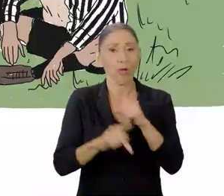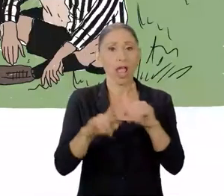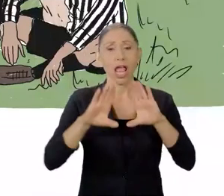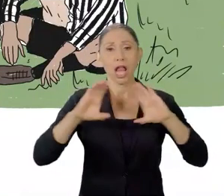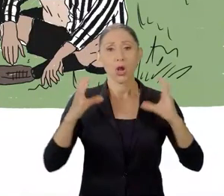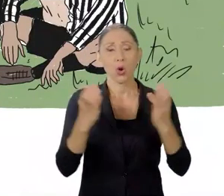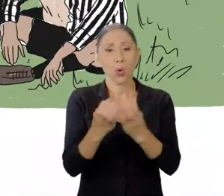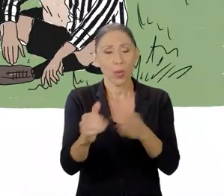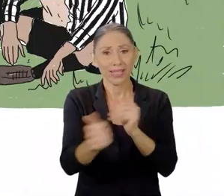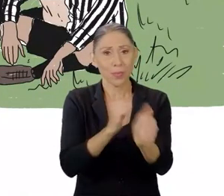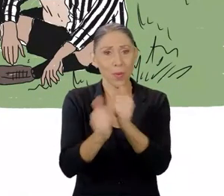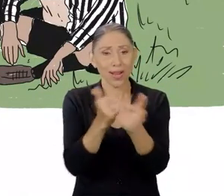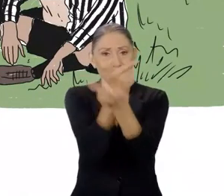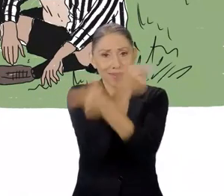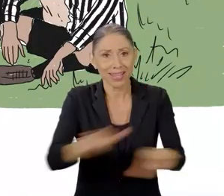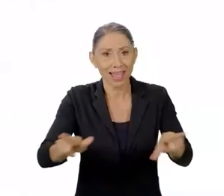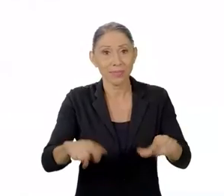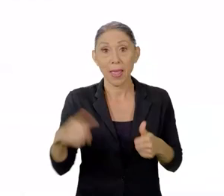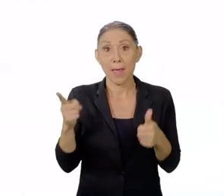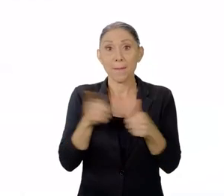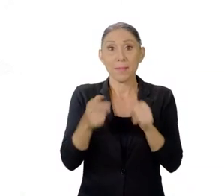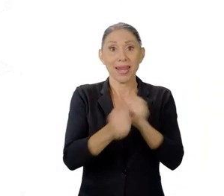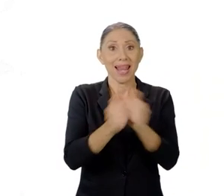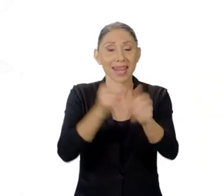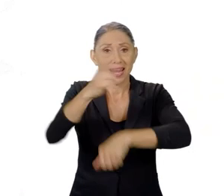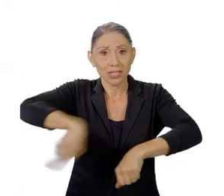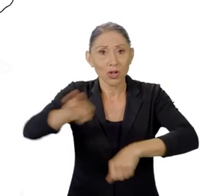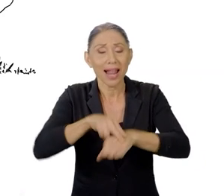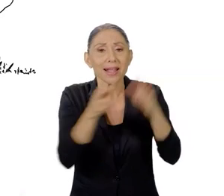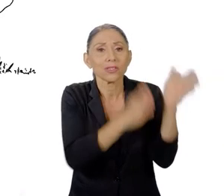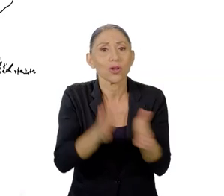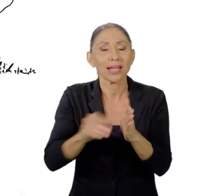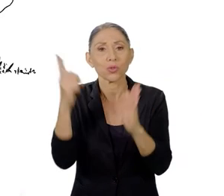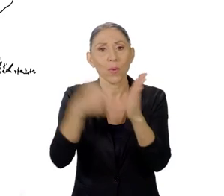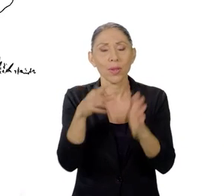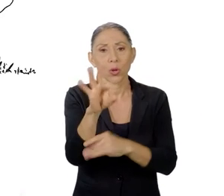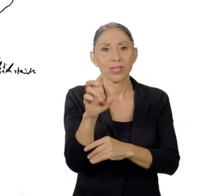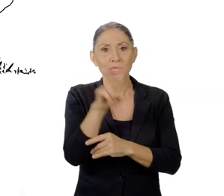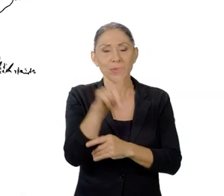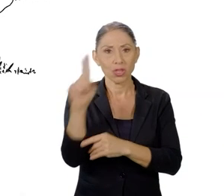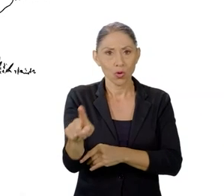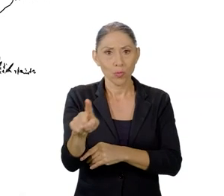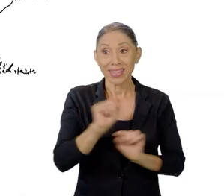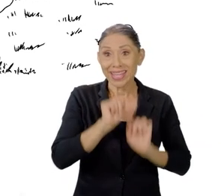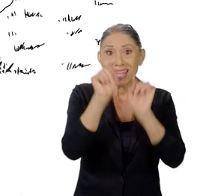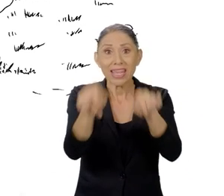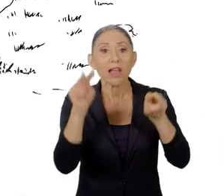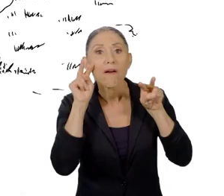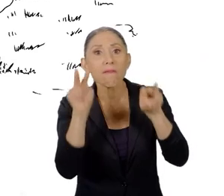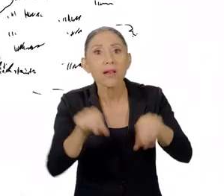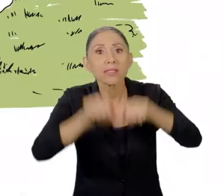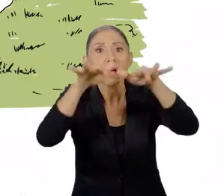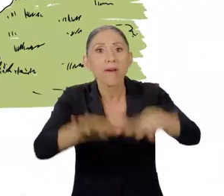el Club Sport La Libertad. La primera liga nacional se organizó en 1921 y presenciar un partido